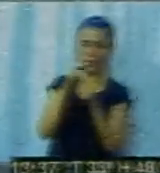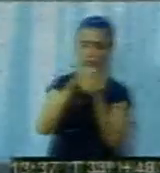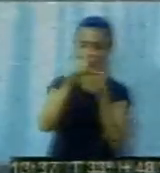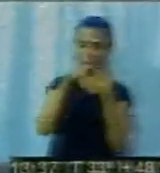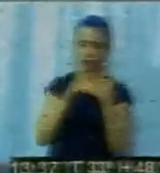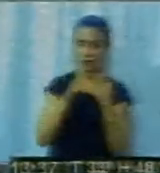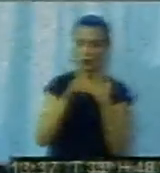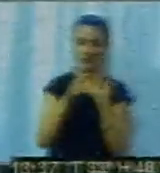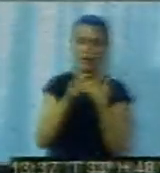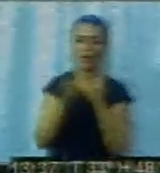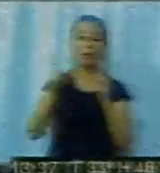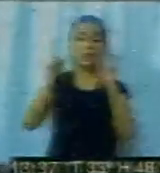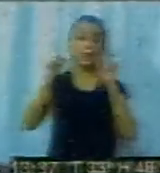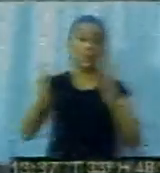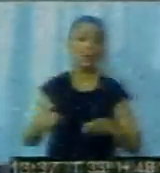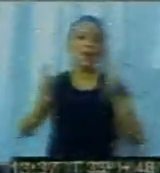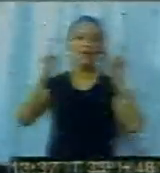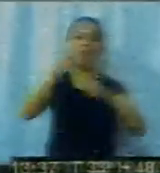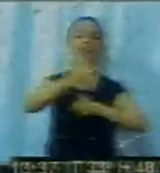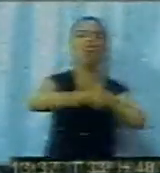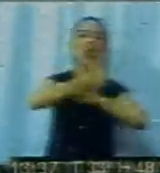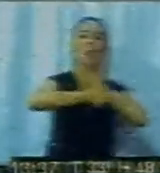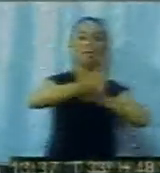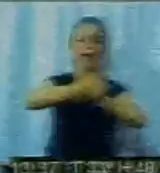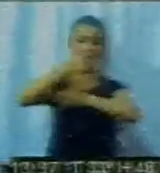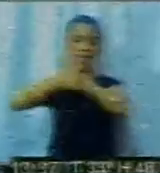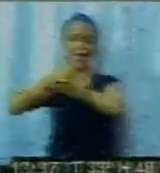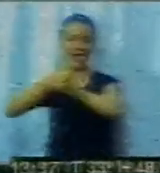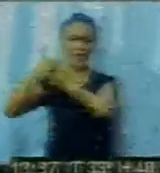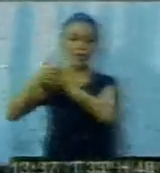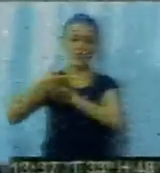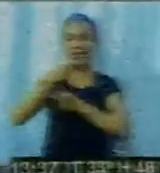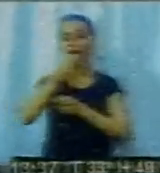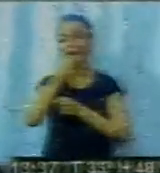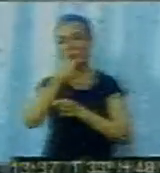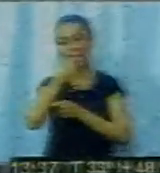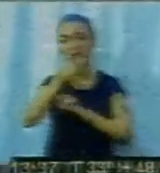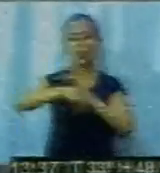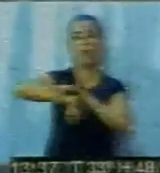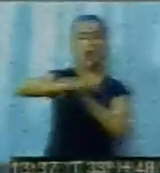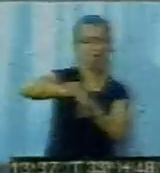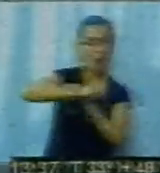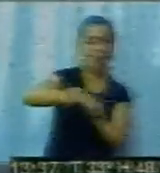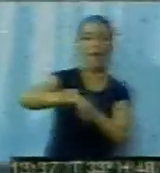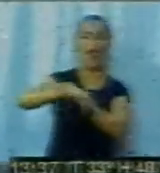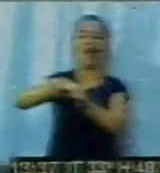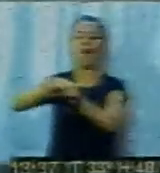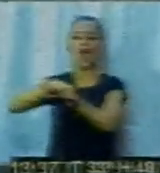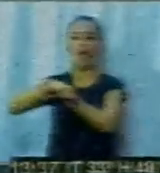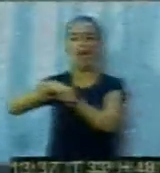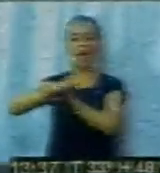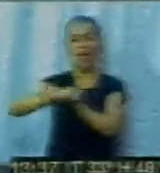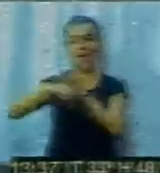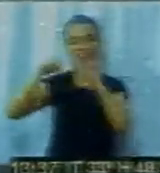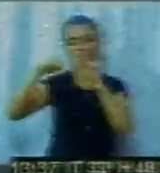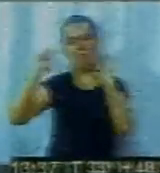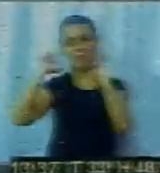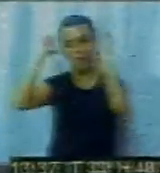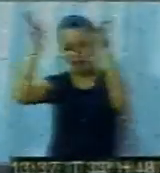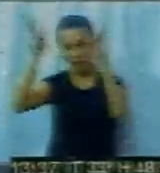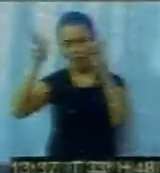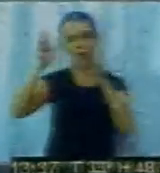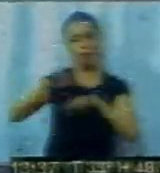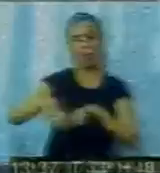Y el tema de la Olimpiada también, siempre hay algo para mejorar, y después se viene la cena de deporte, que